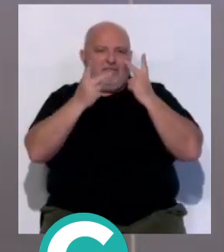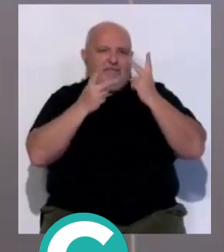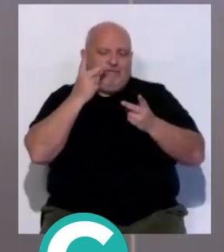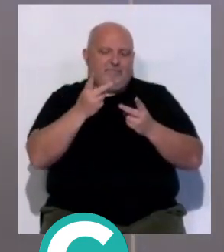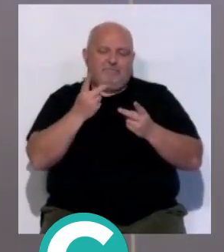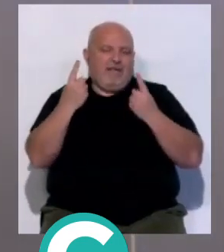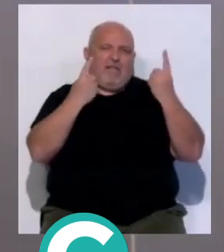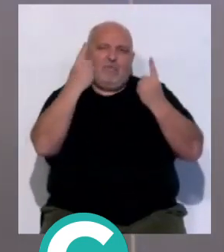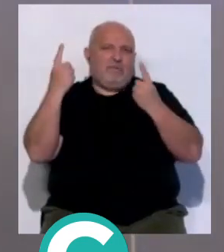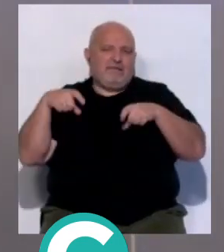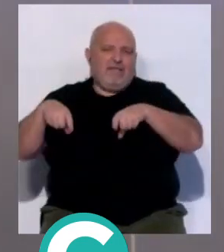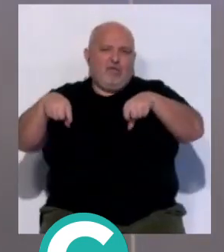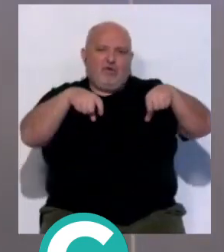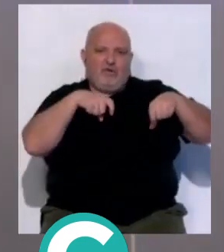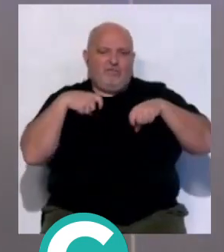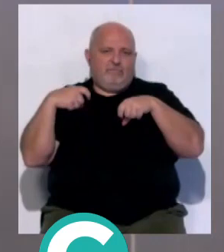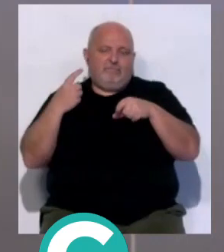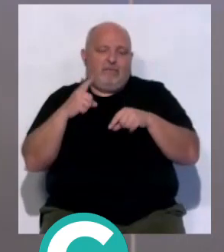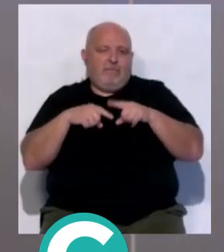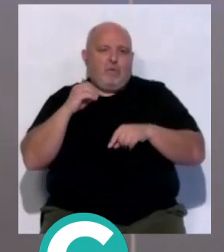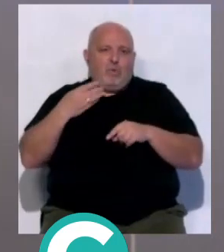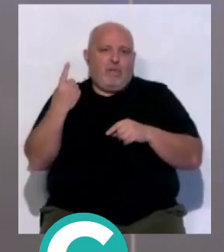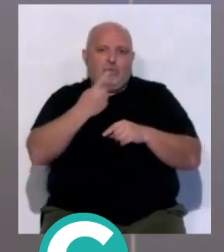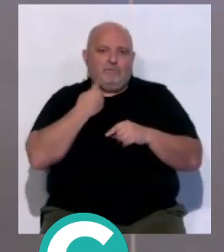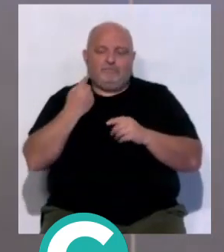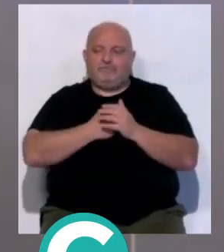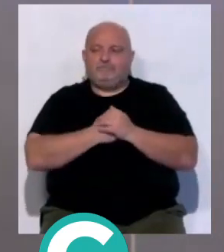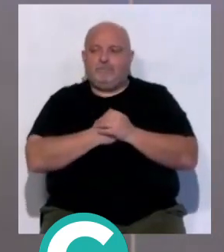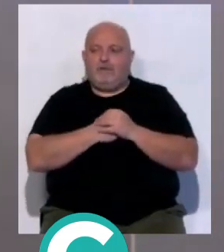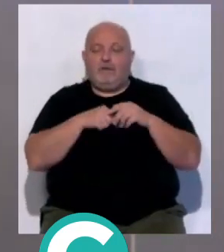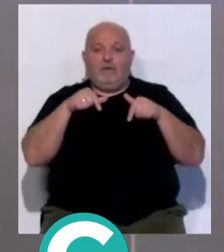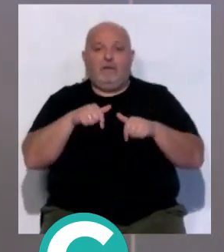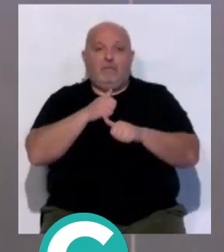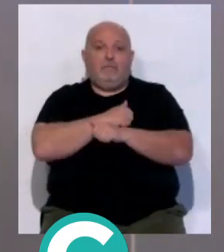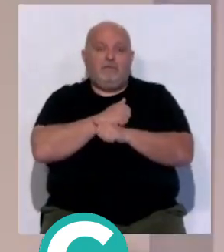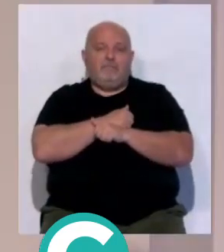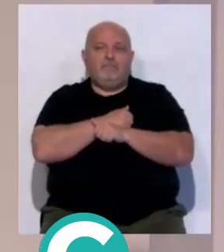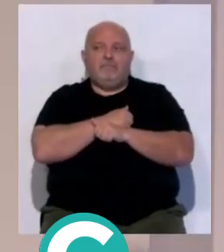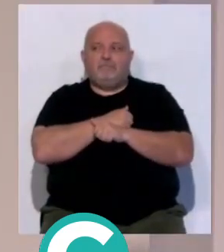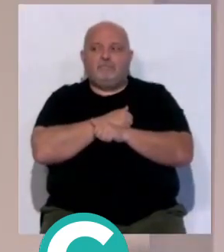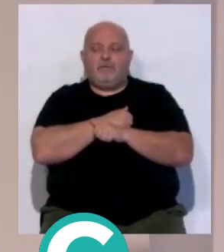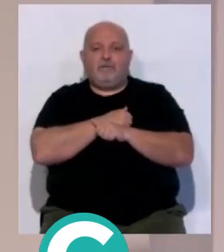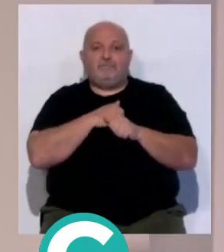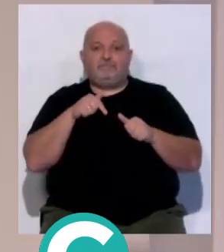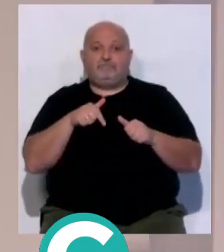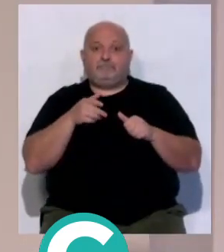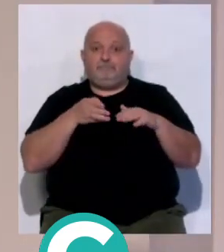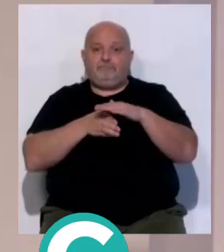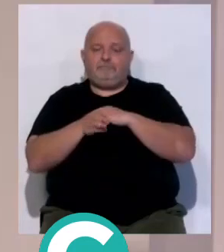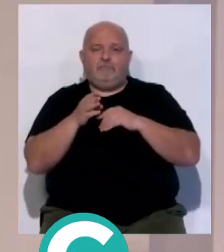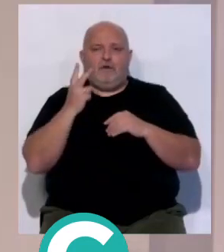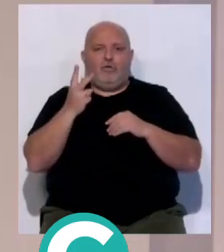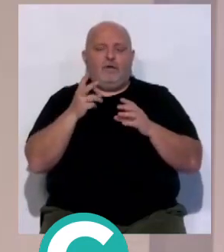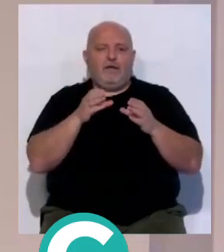claro, cada uno hace lo que puede en cada campo. Sí, aquí esperemos que en este partido que enfrenta dos